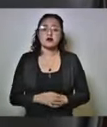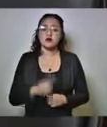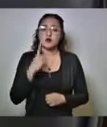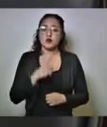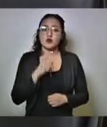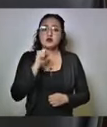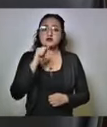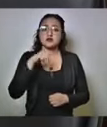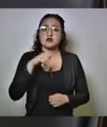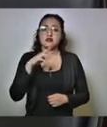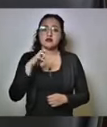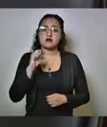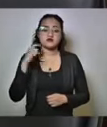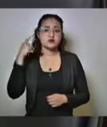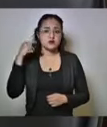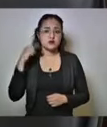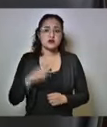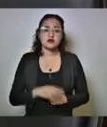uno en San Andrés Cholula,